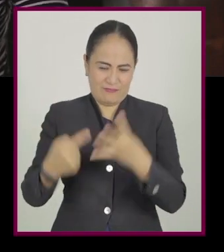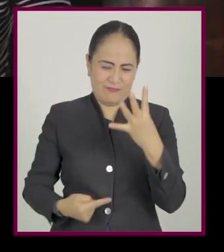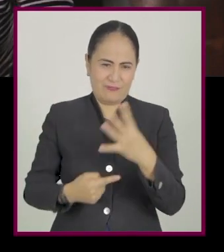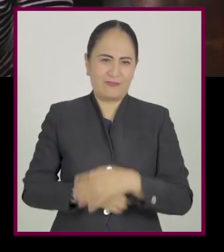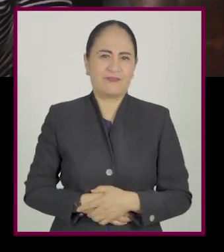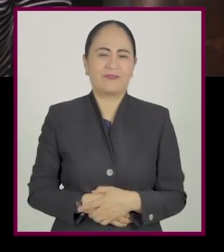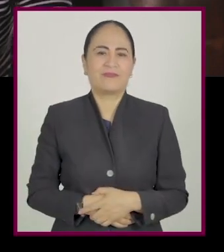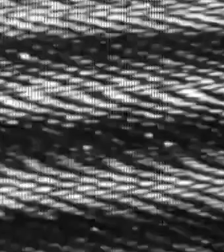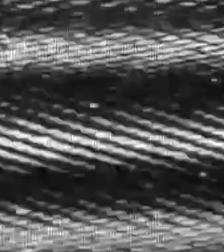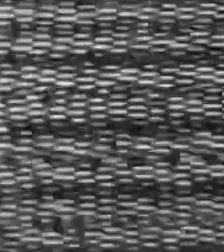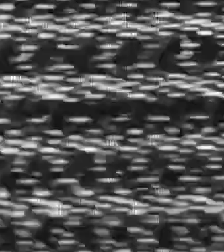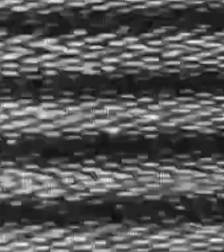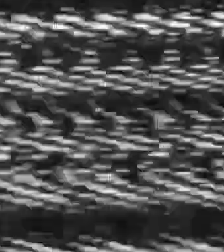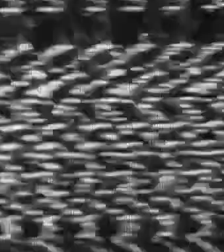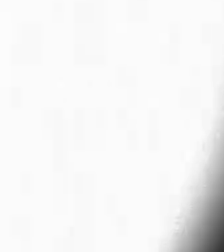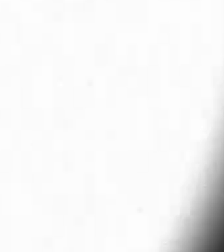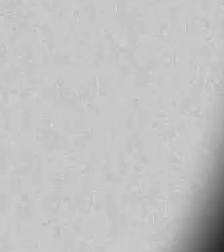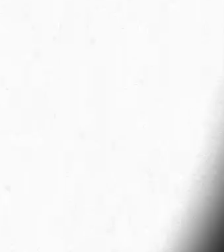hablamos hace rato.